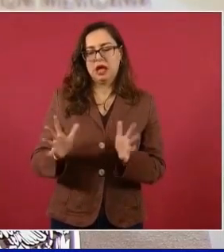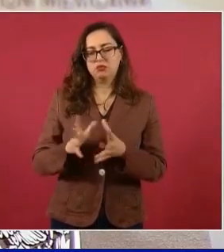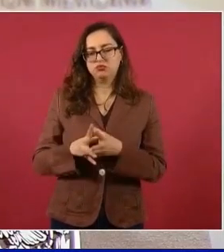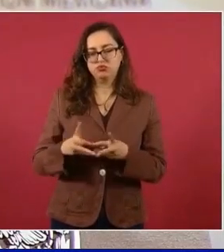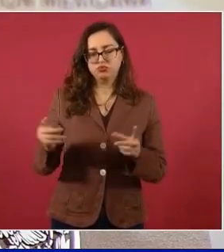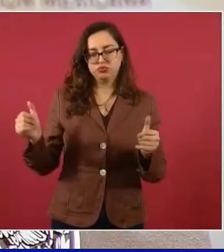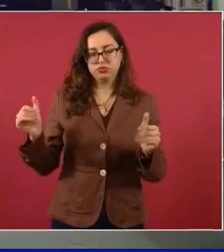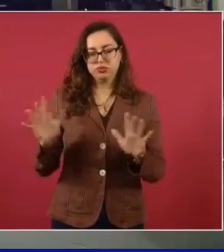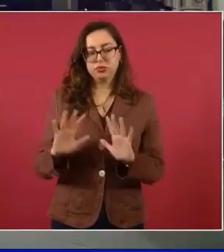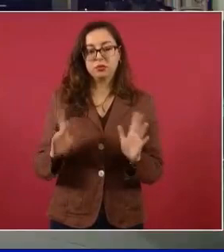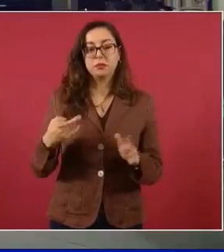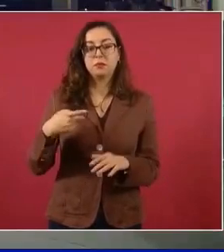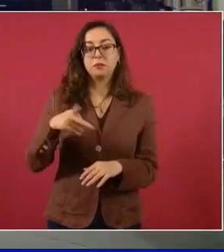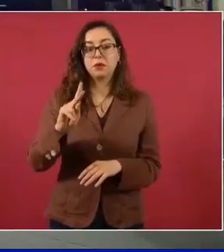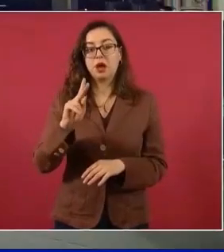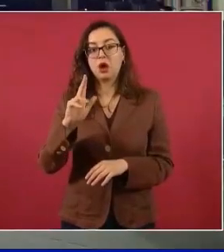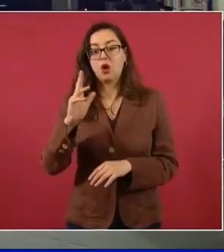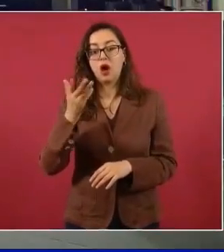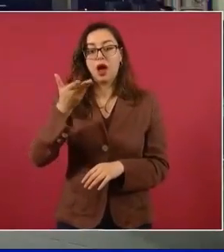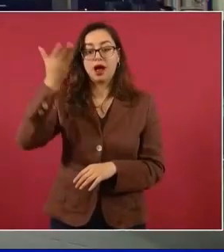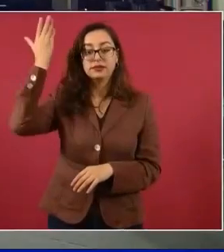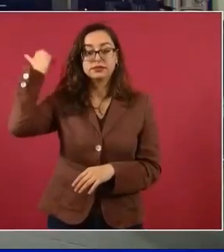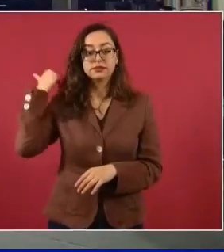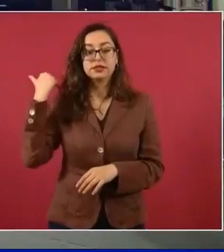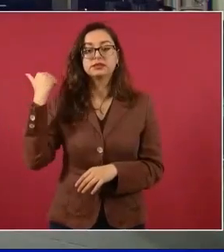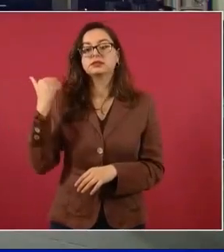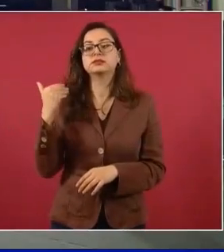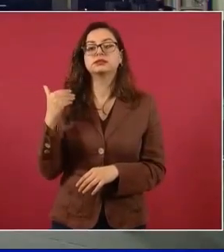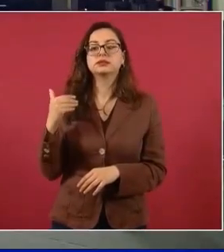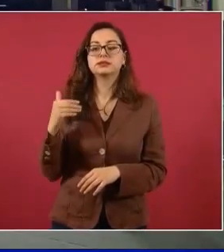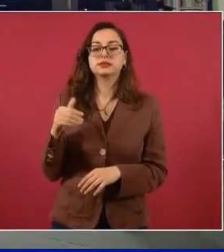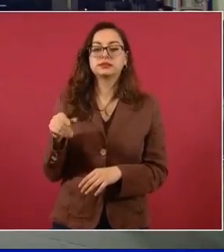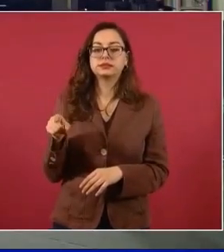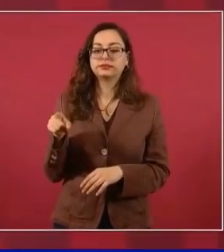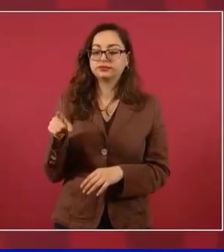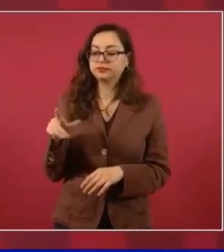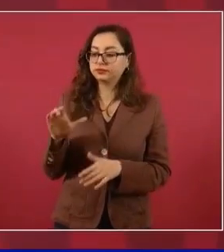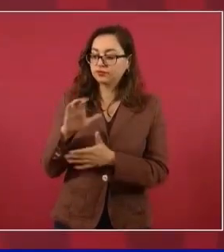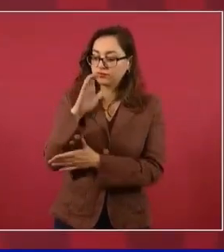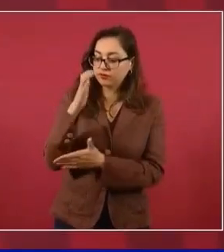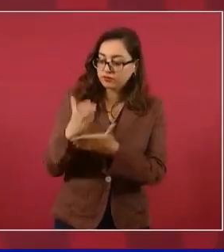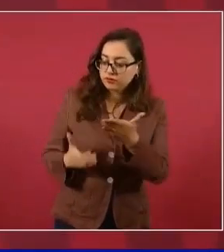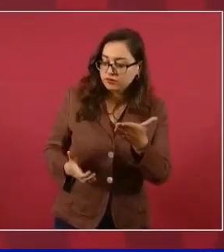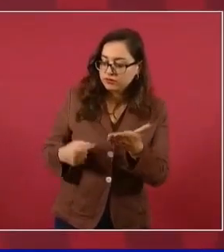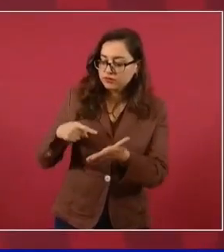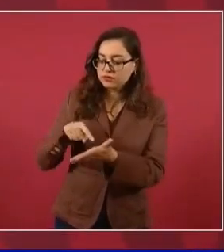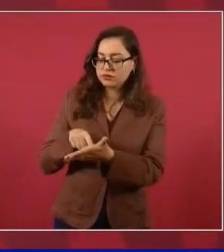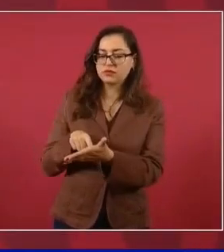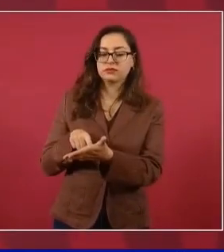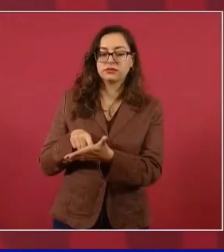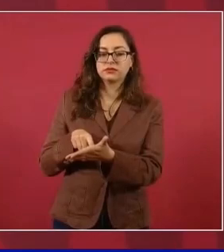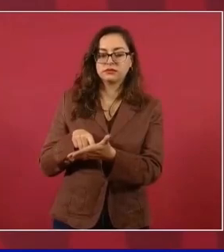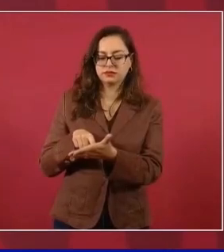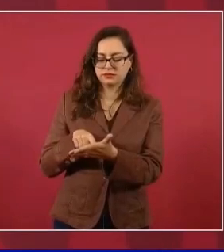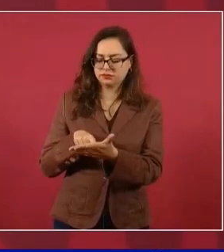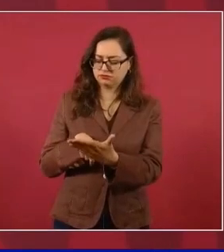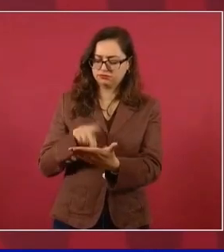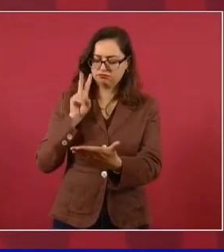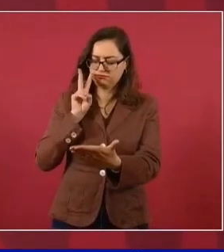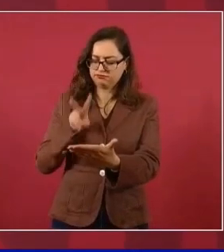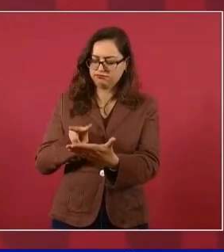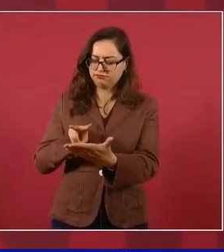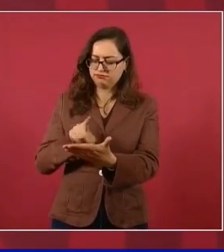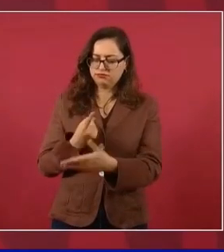Pero querían mantener un contrato en donde una empresa